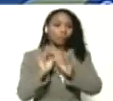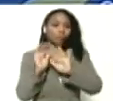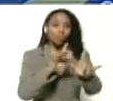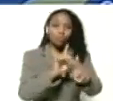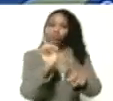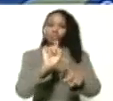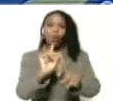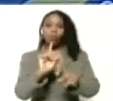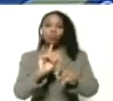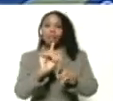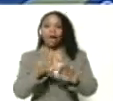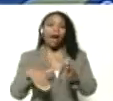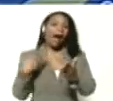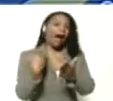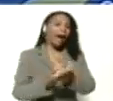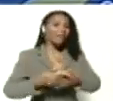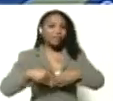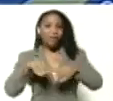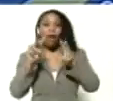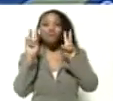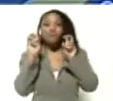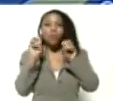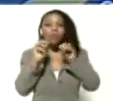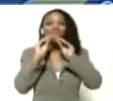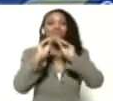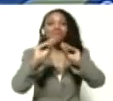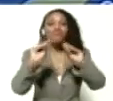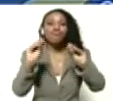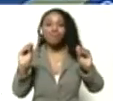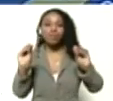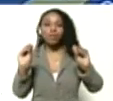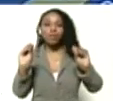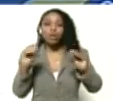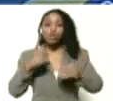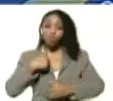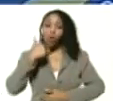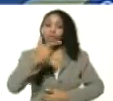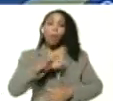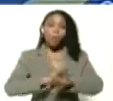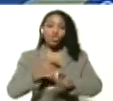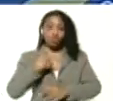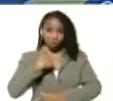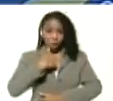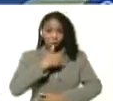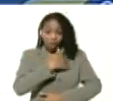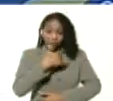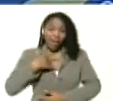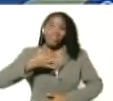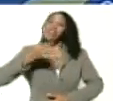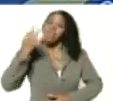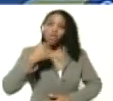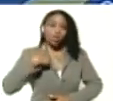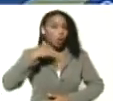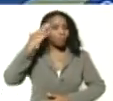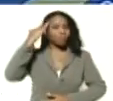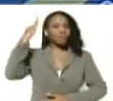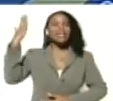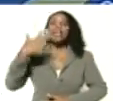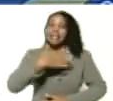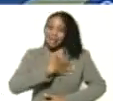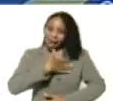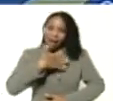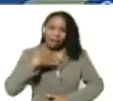nuevo aviso. Hasta nuevo aviso. Y lo digo porque yo quería, de verdad, estaba ilusionado, quería